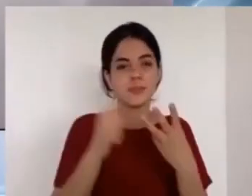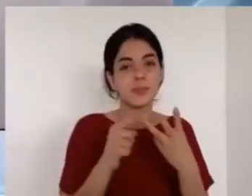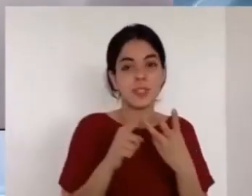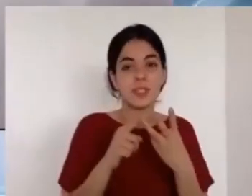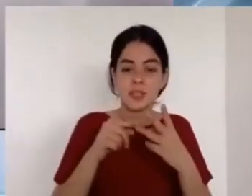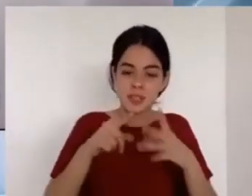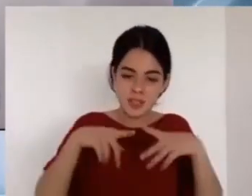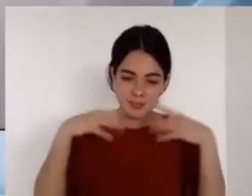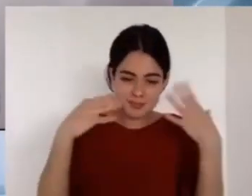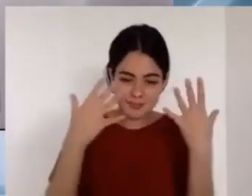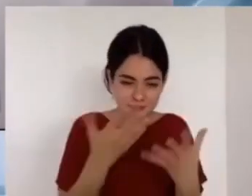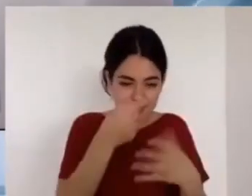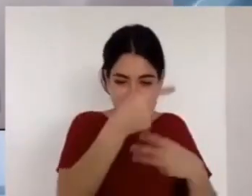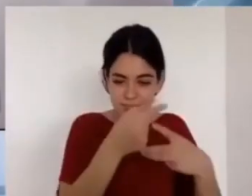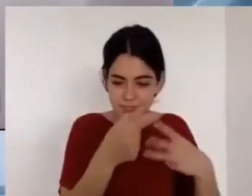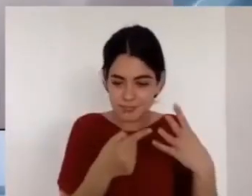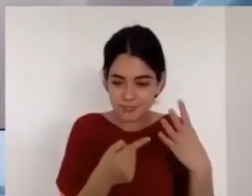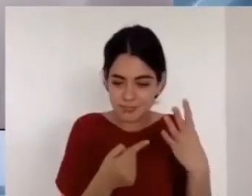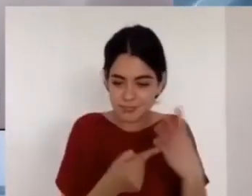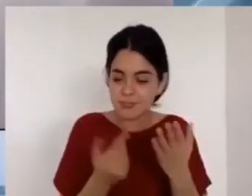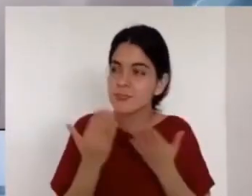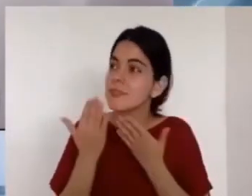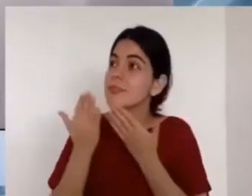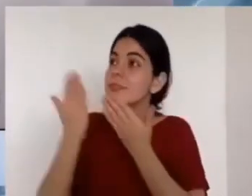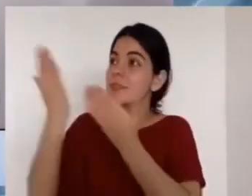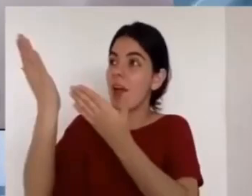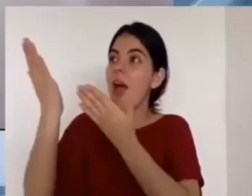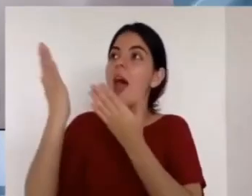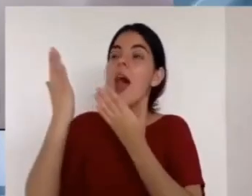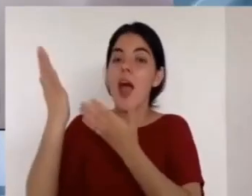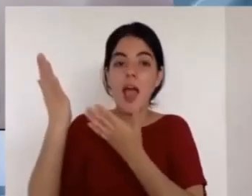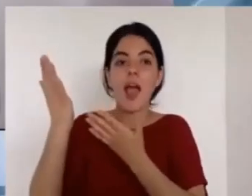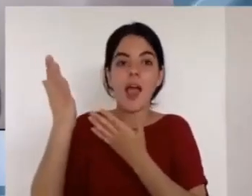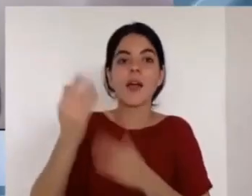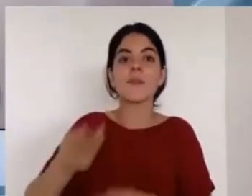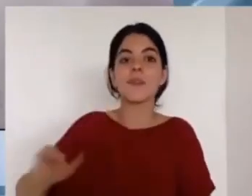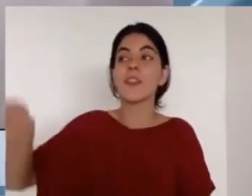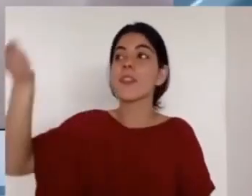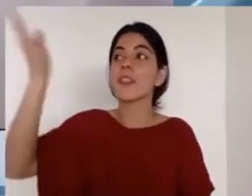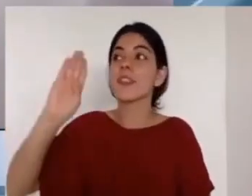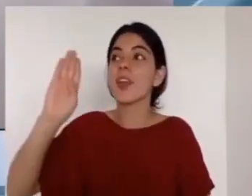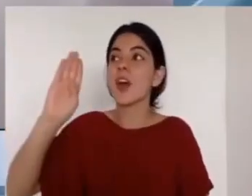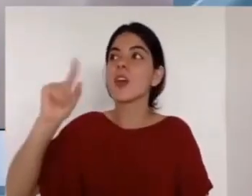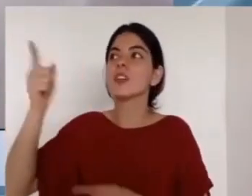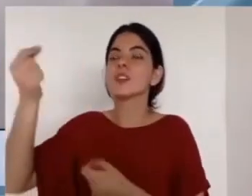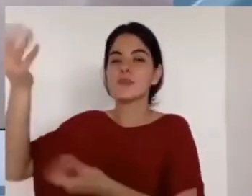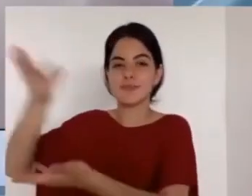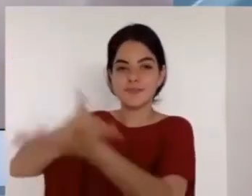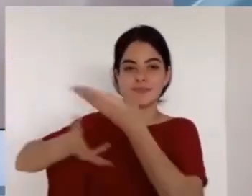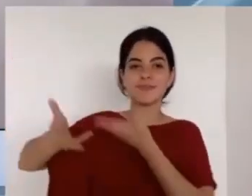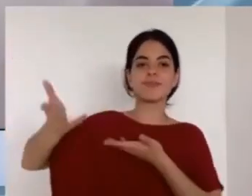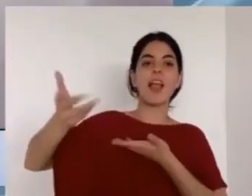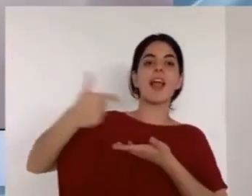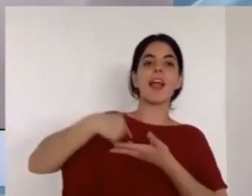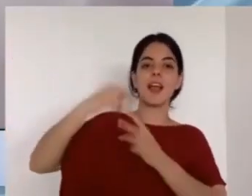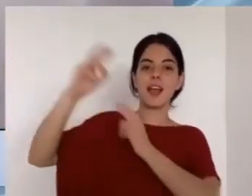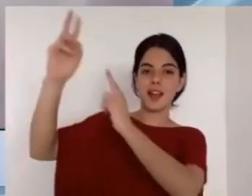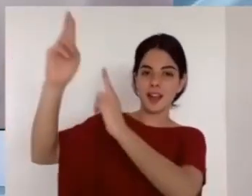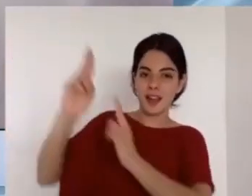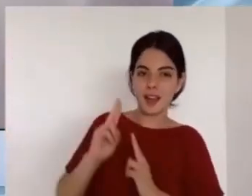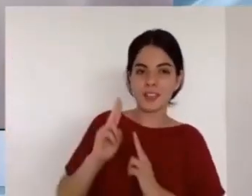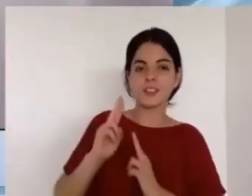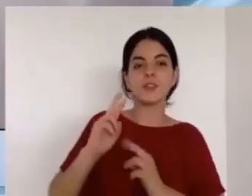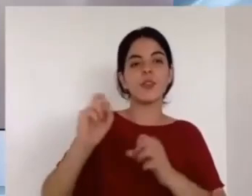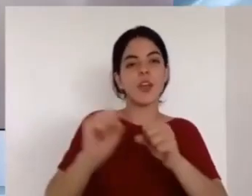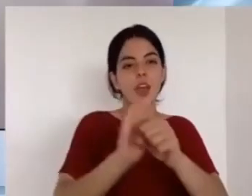manera que no hemos perdido el tiempo hermanos sea este el momento para